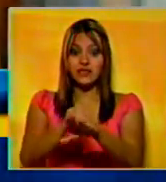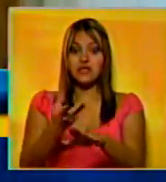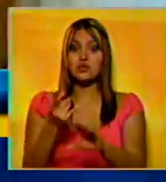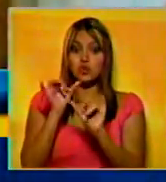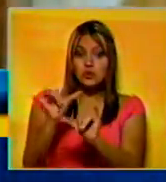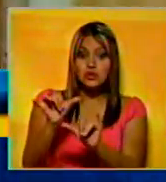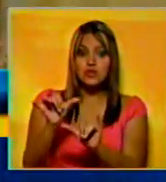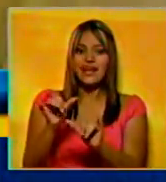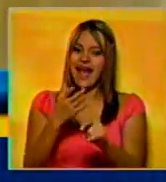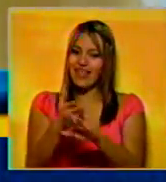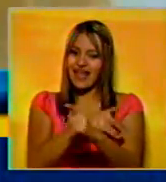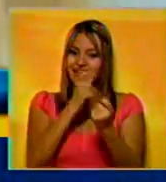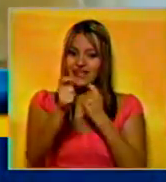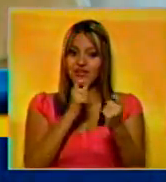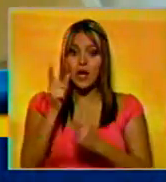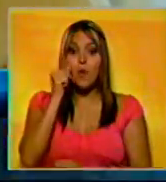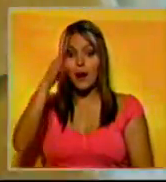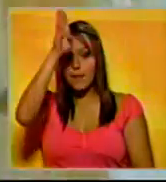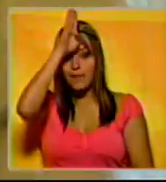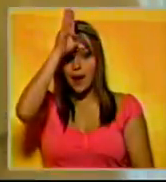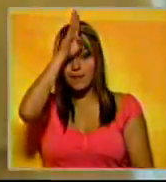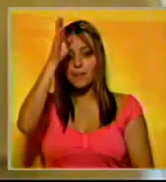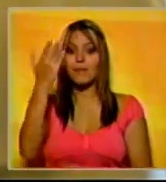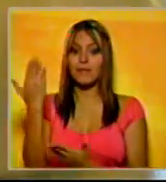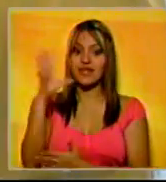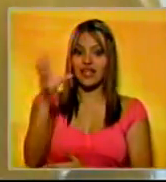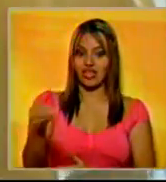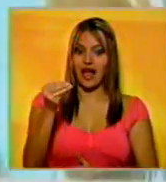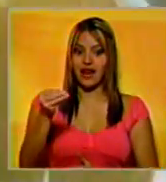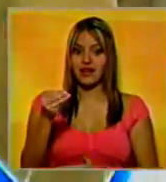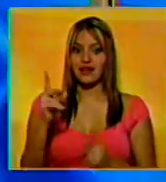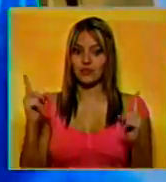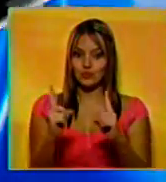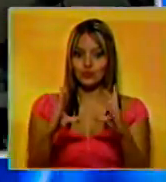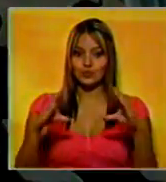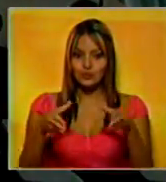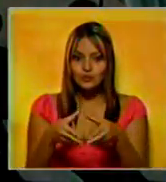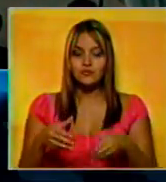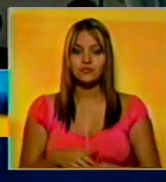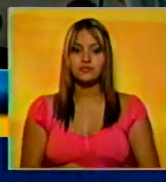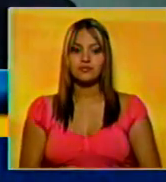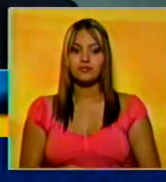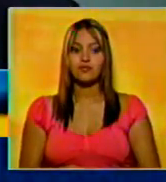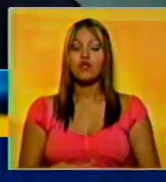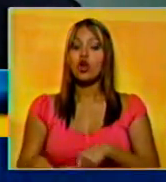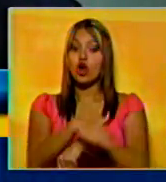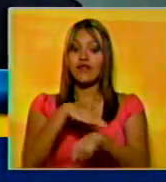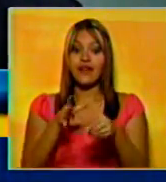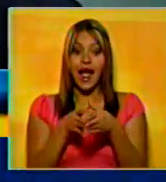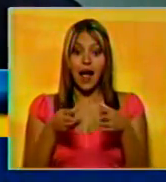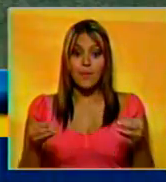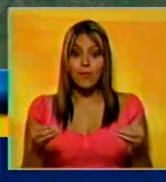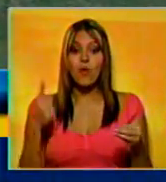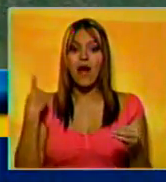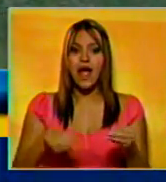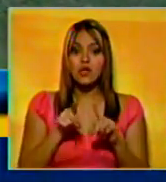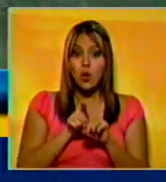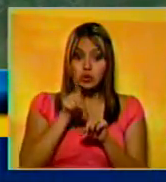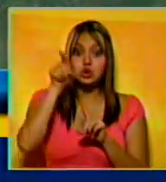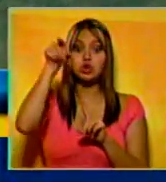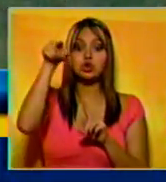tras entrevistarse con el Papa Francisco en el Vaticano. Bueno, y el gobierno de Japón desplegó misiles